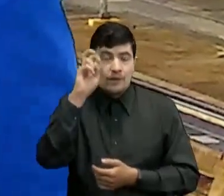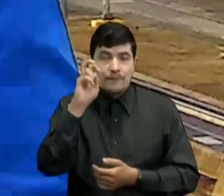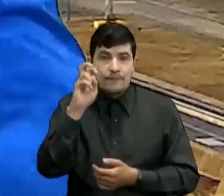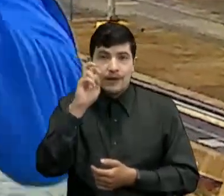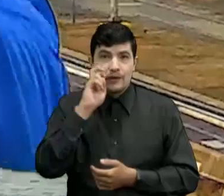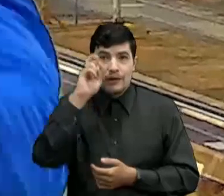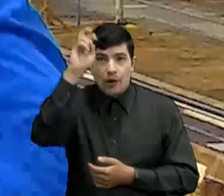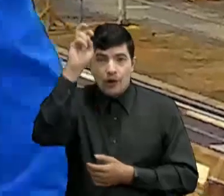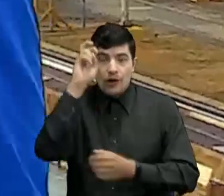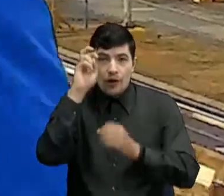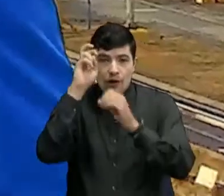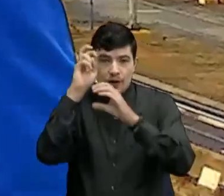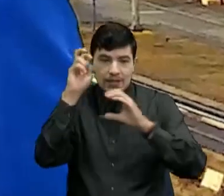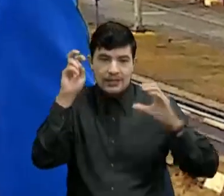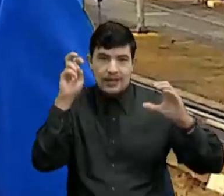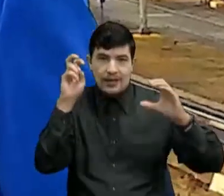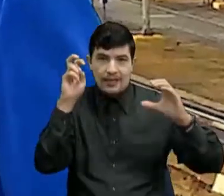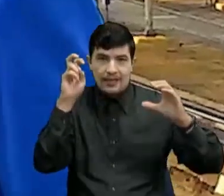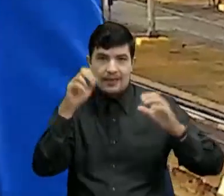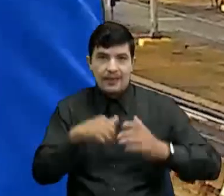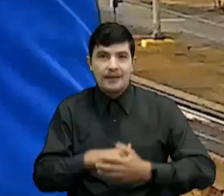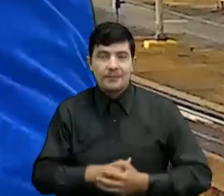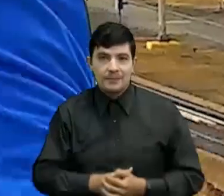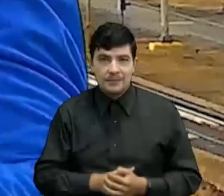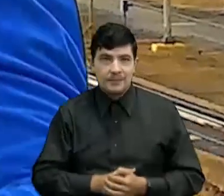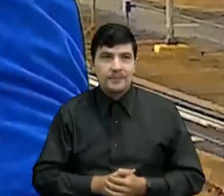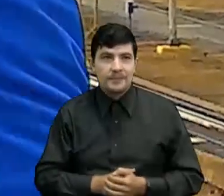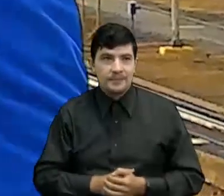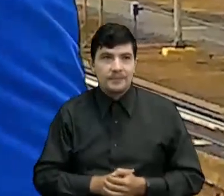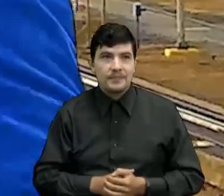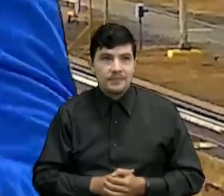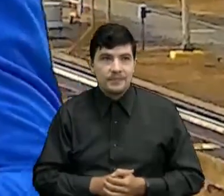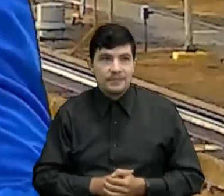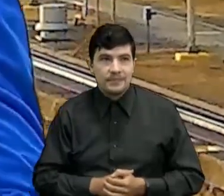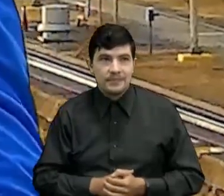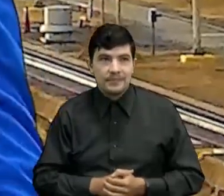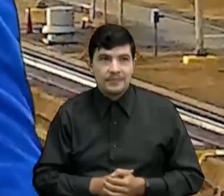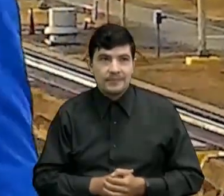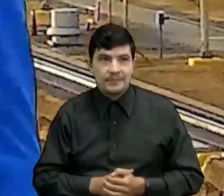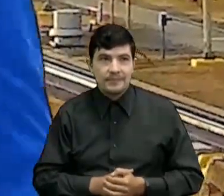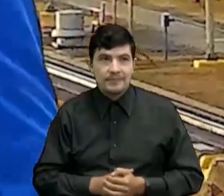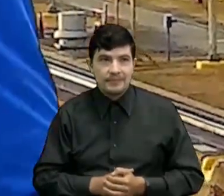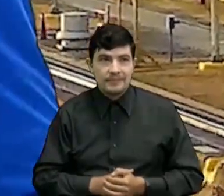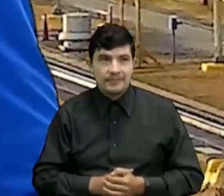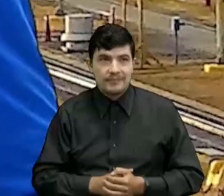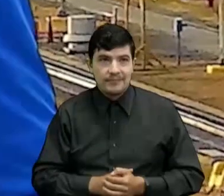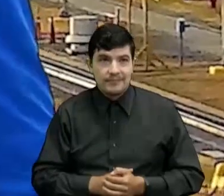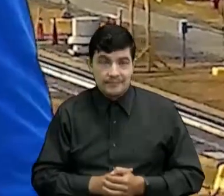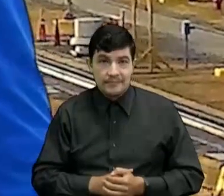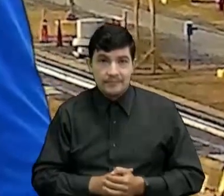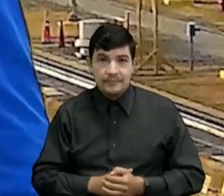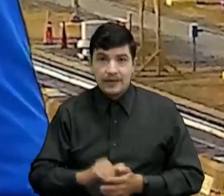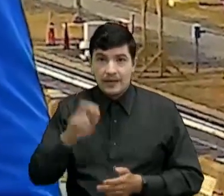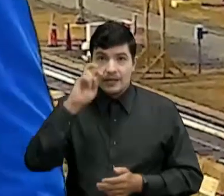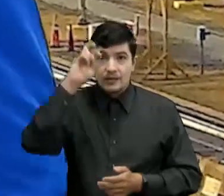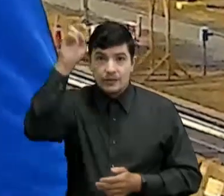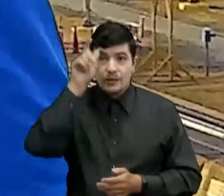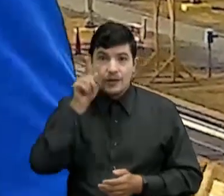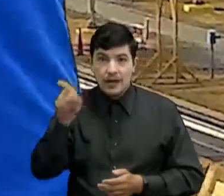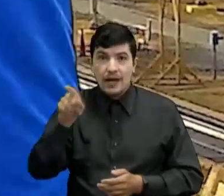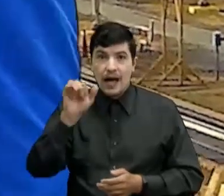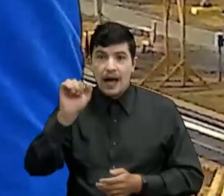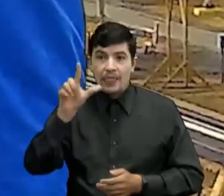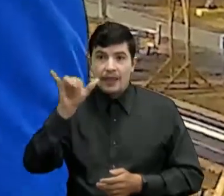Colombia limita Al norte Con el mar Caribe El océano Atlántico Y parte de Panamá Al sur Se encuentra